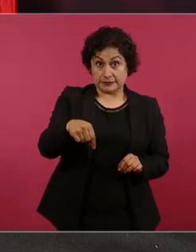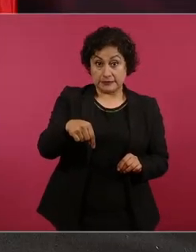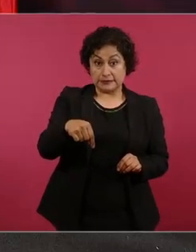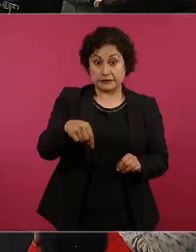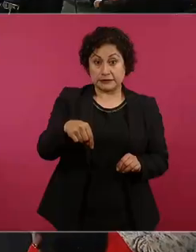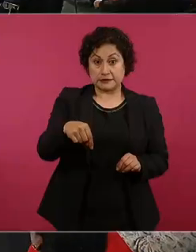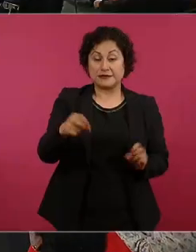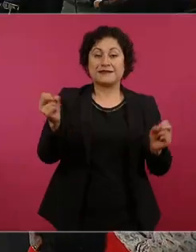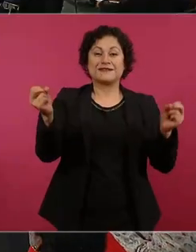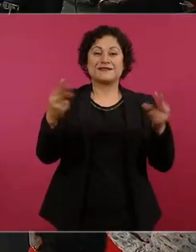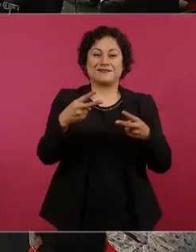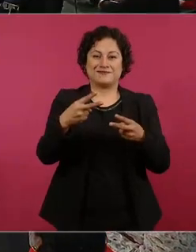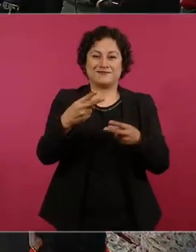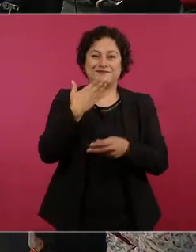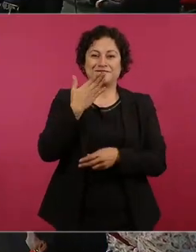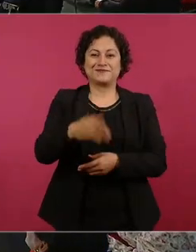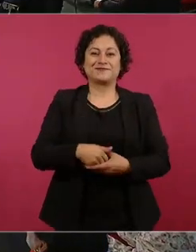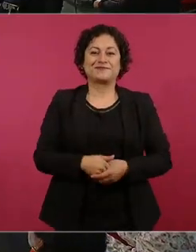muy bien nos vemos gracias